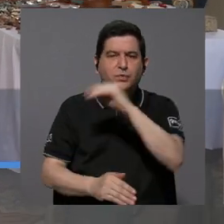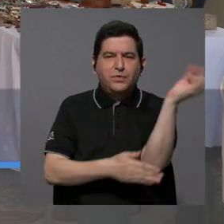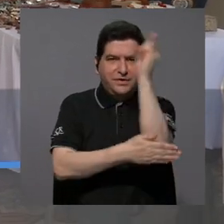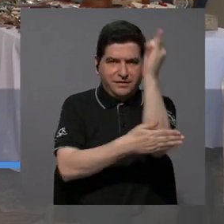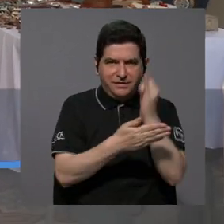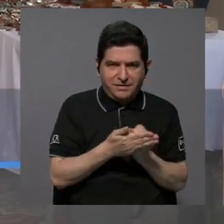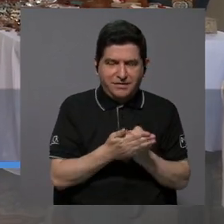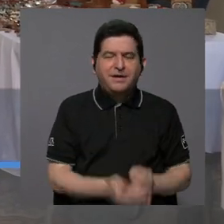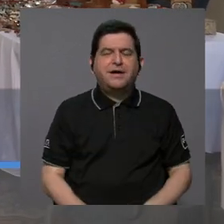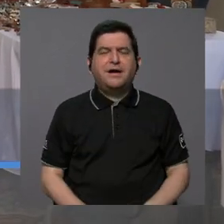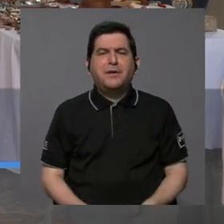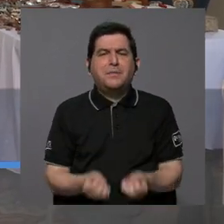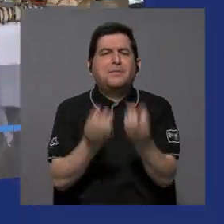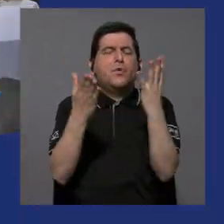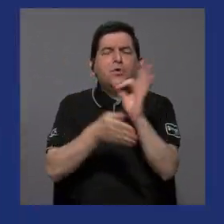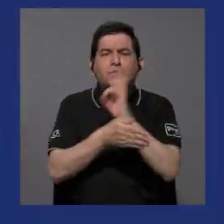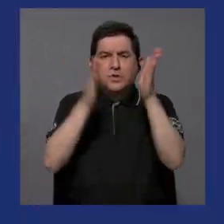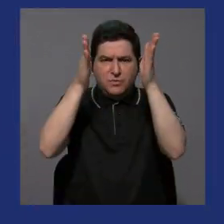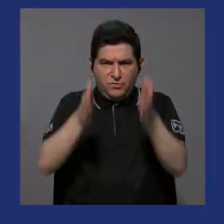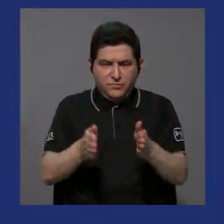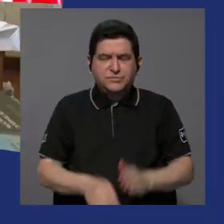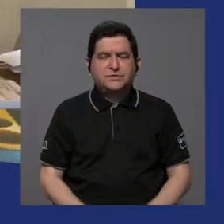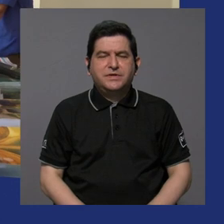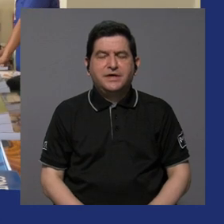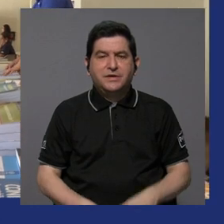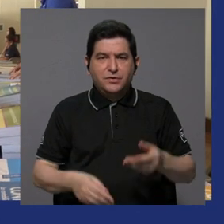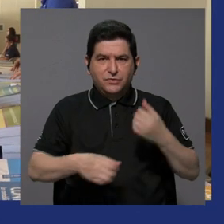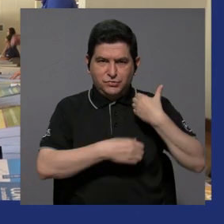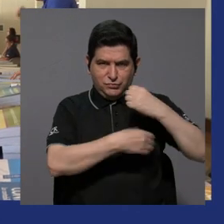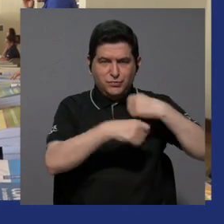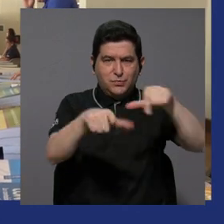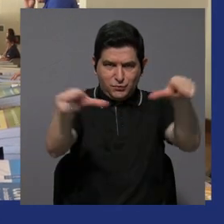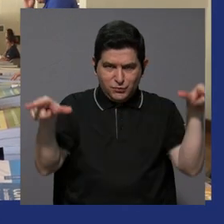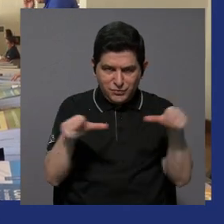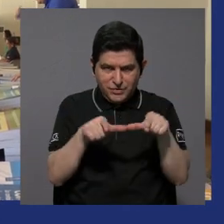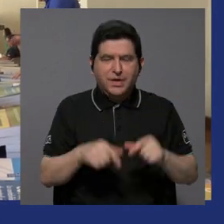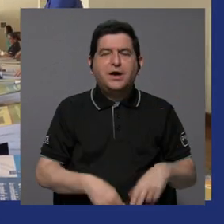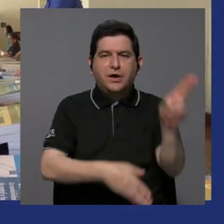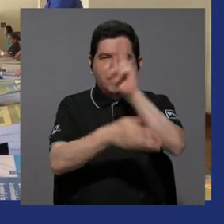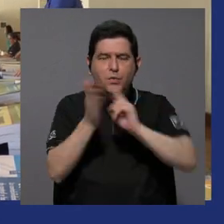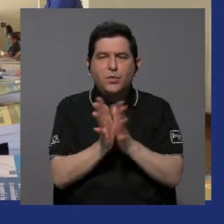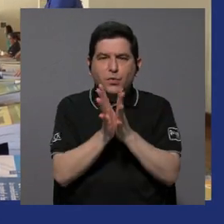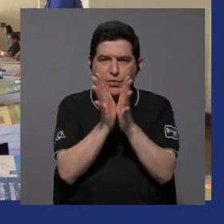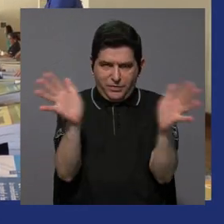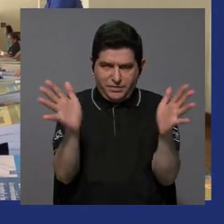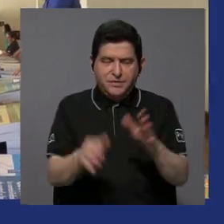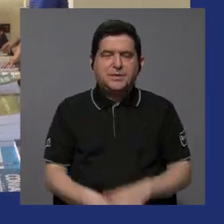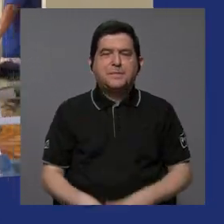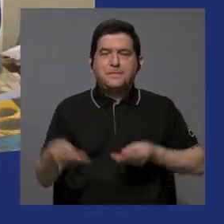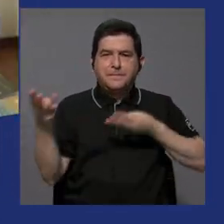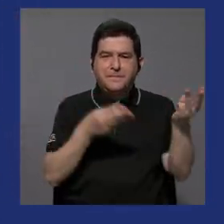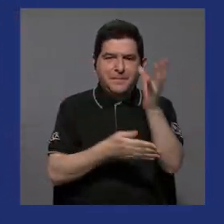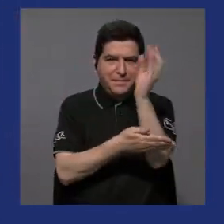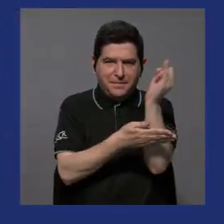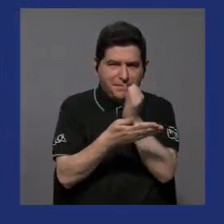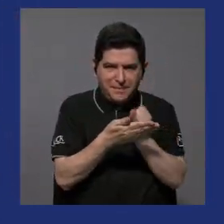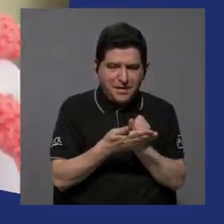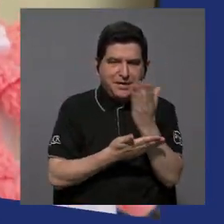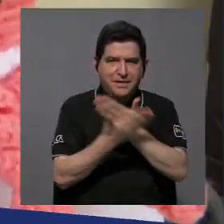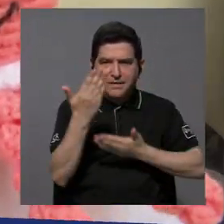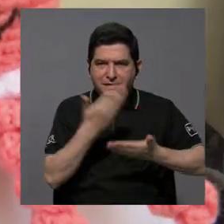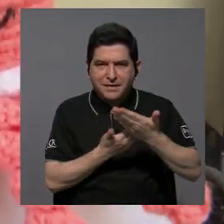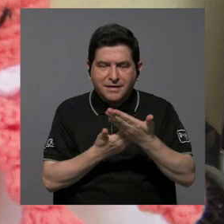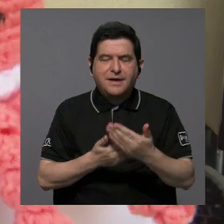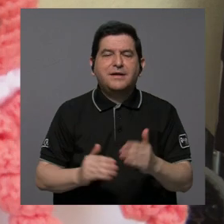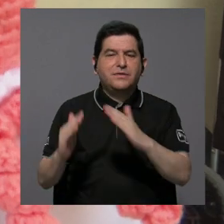artes que reúne a cientos de funcionarios de la municipalidad local, de las universidades públicas, del mercado de artesanos, de la comunidad.